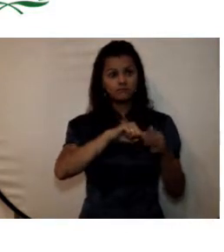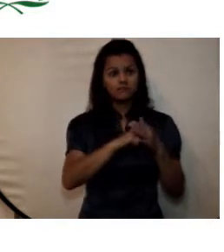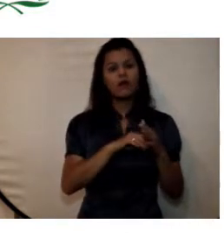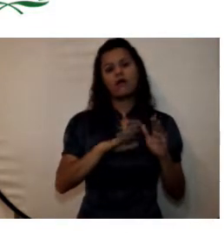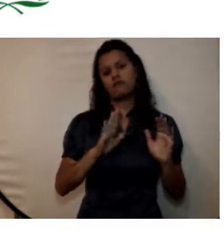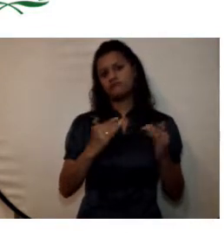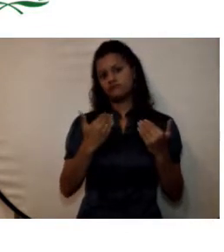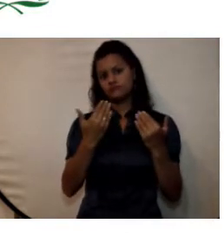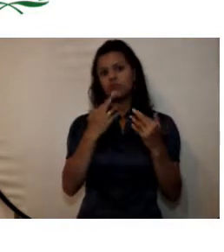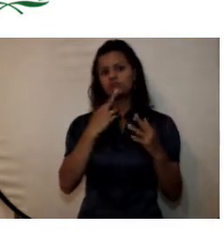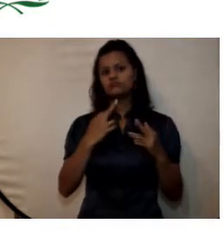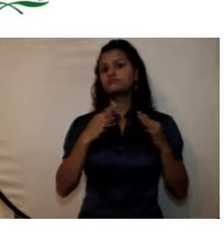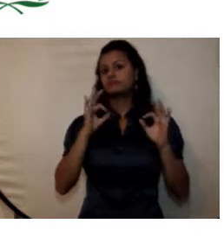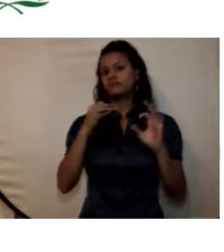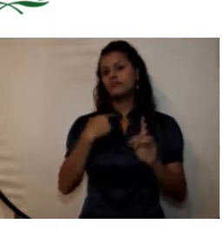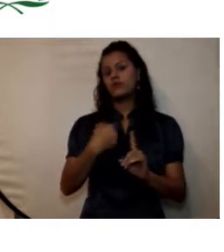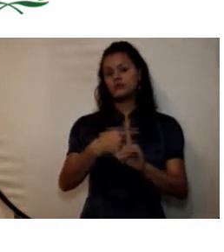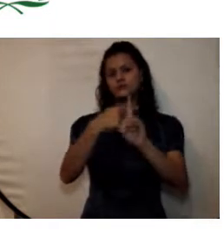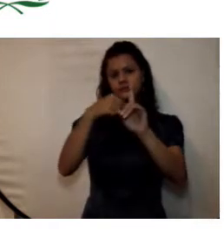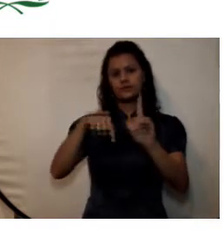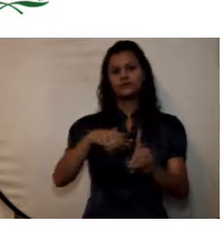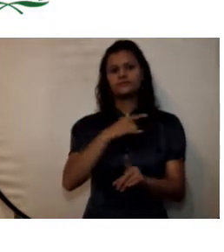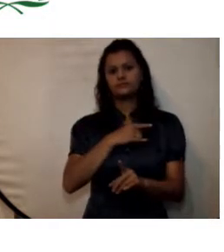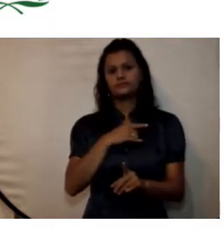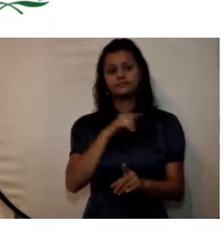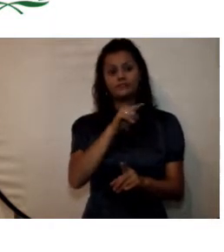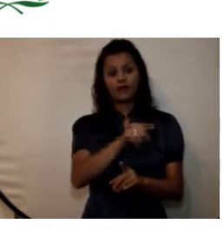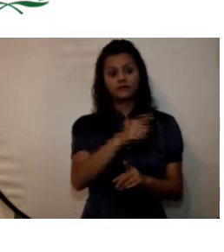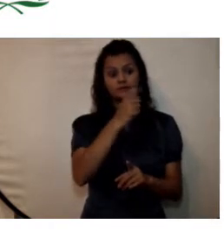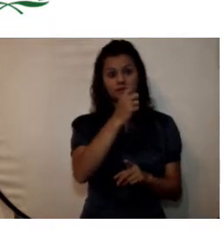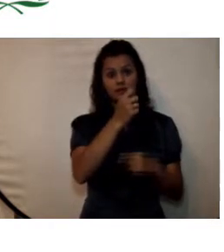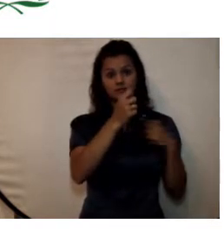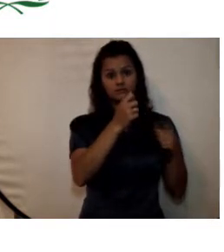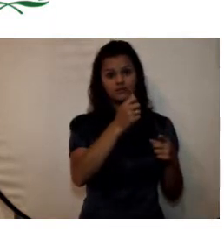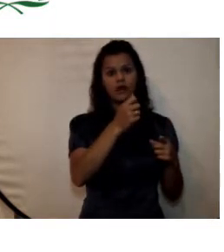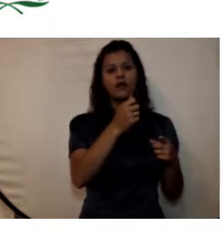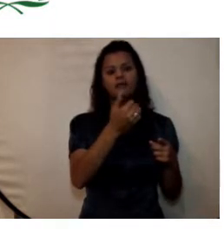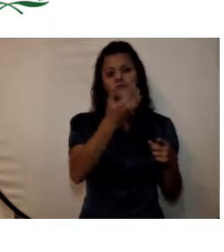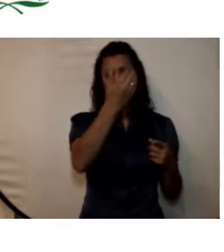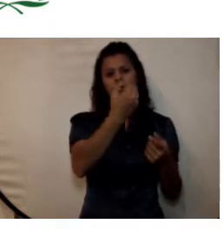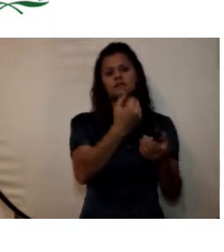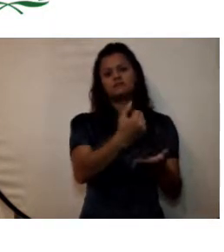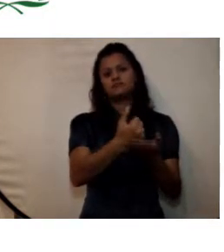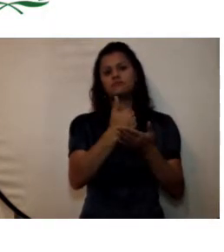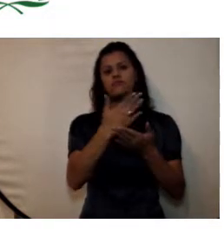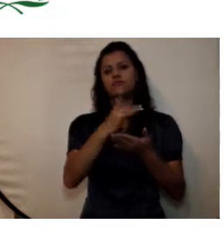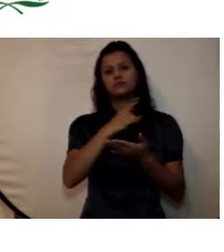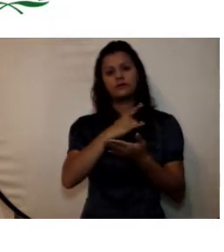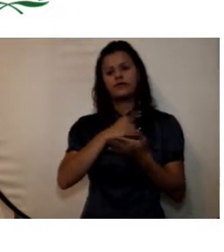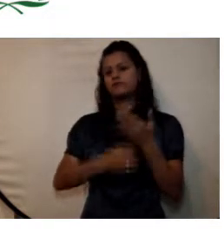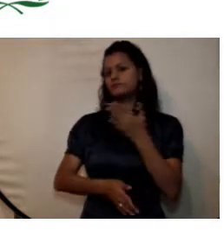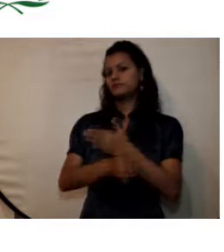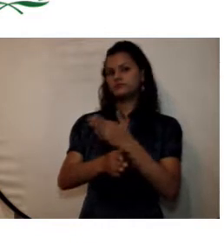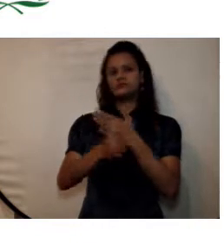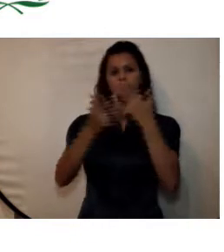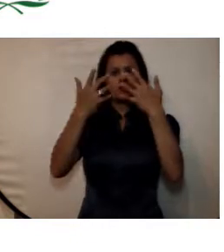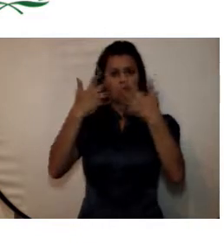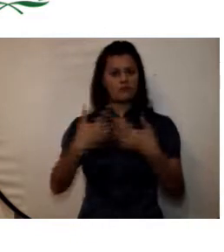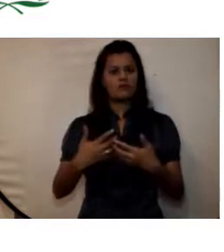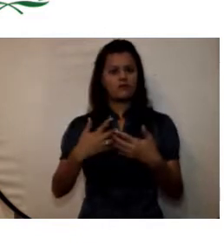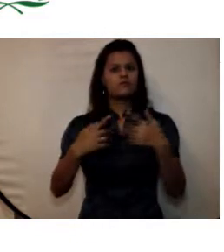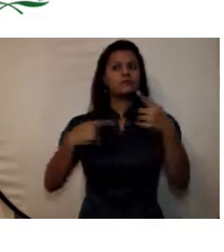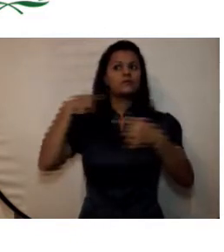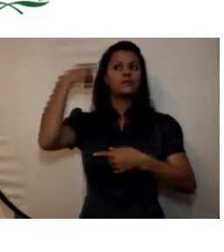universidad y estos recursos son los que le permiten a la universidad la vigencia siguiente es decir en el año